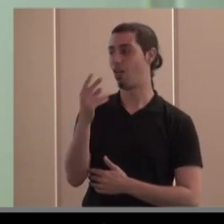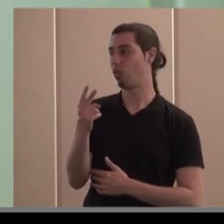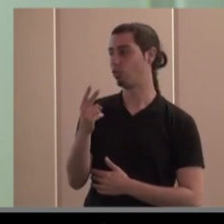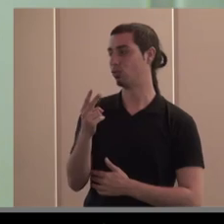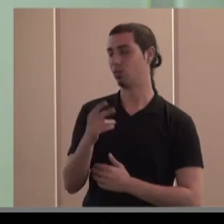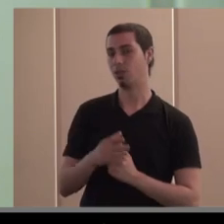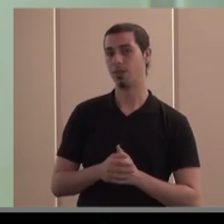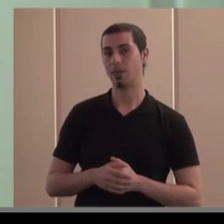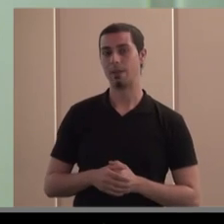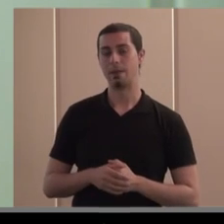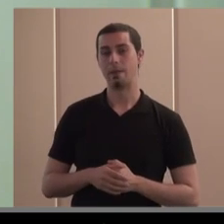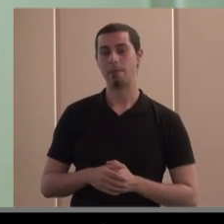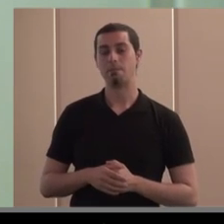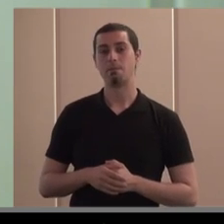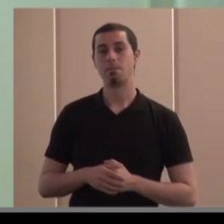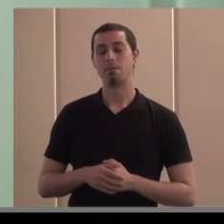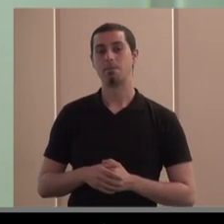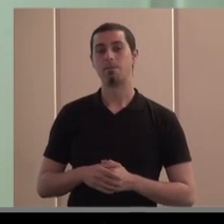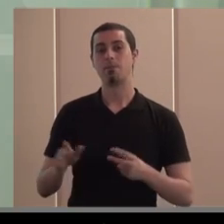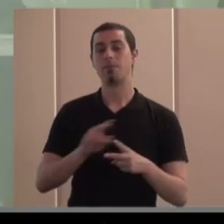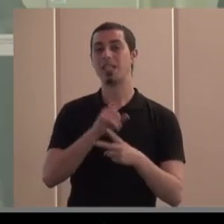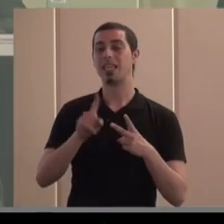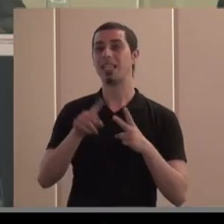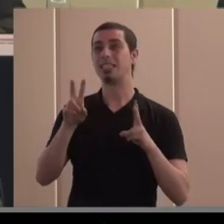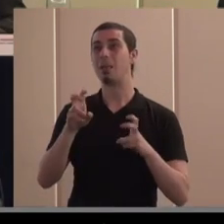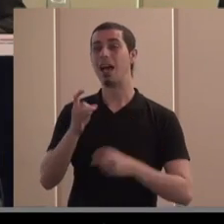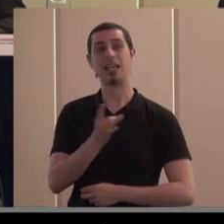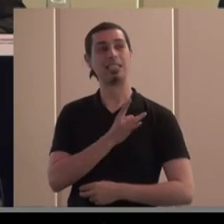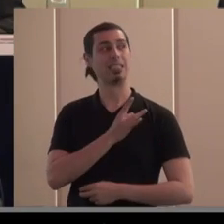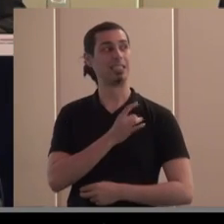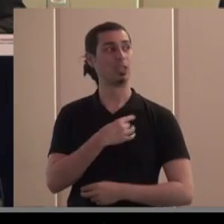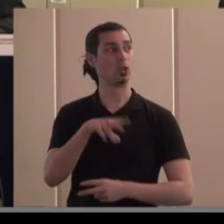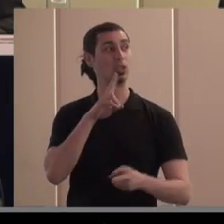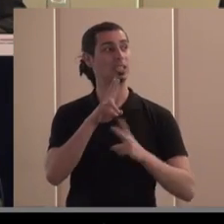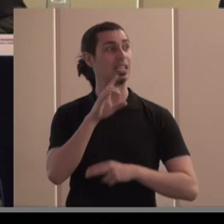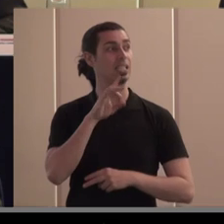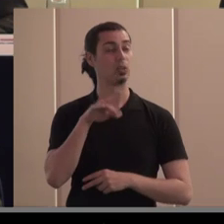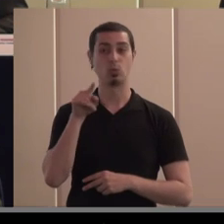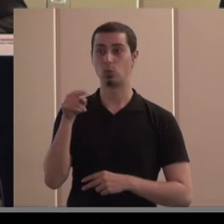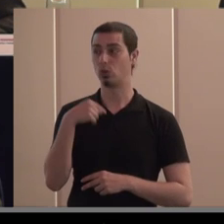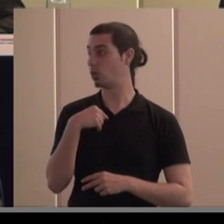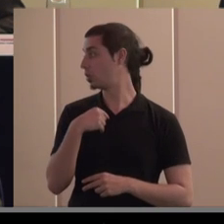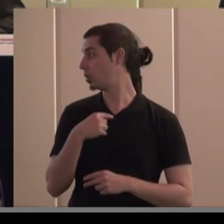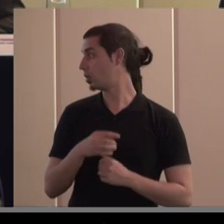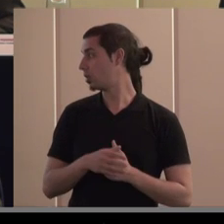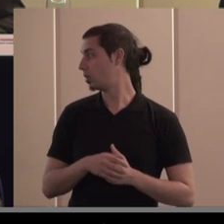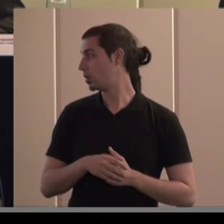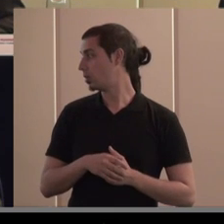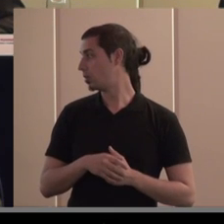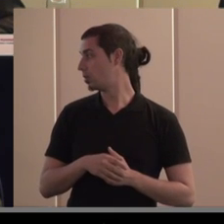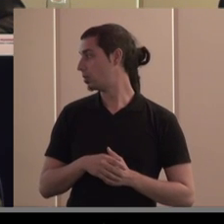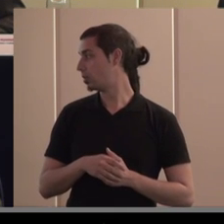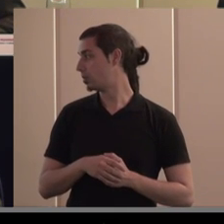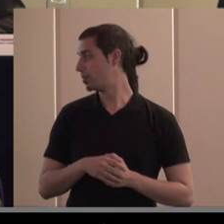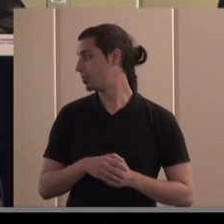partidas lo de los sindicatos lo contestas tú o luego yo lo que quieras lo que quieras